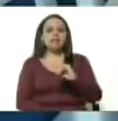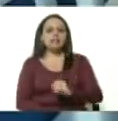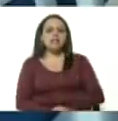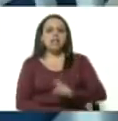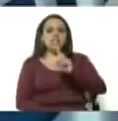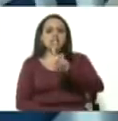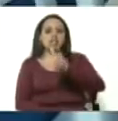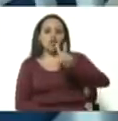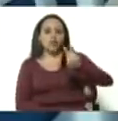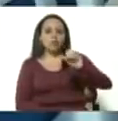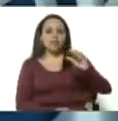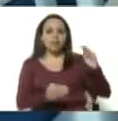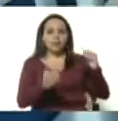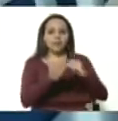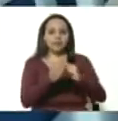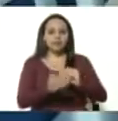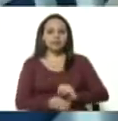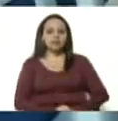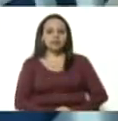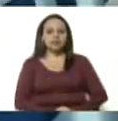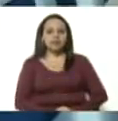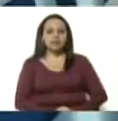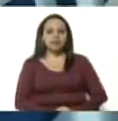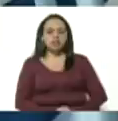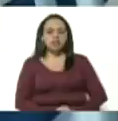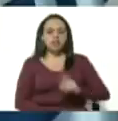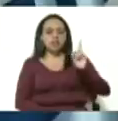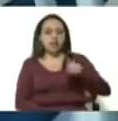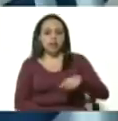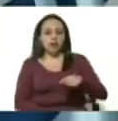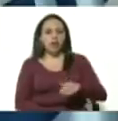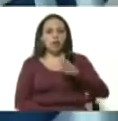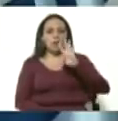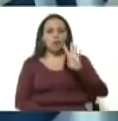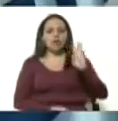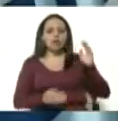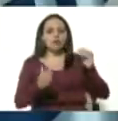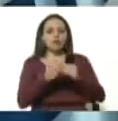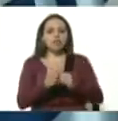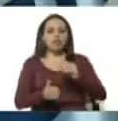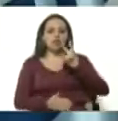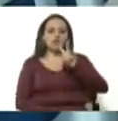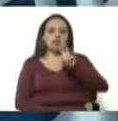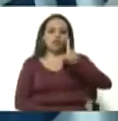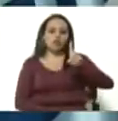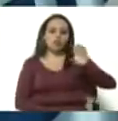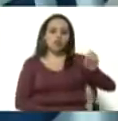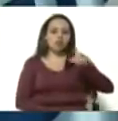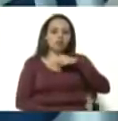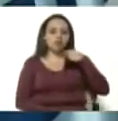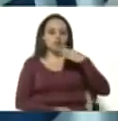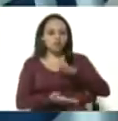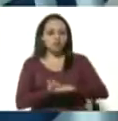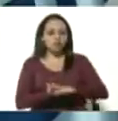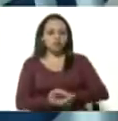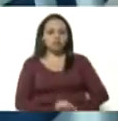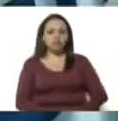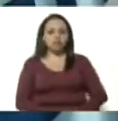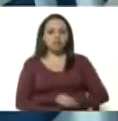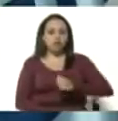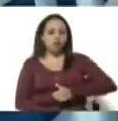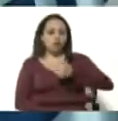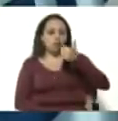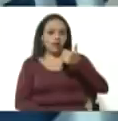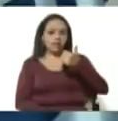mil casos confirmados y 4 mil 210 fallecidos uno de los epicentros más terribles de esta